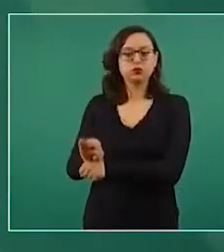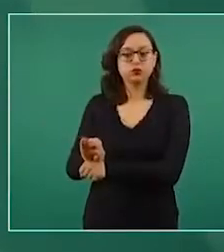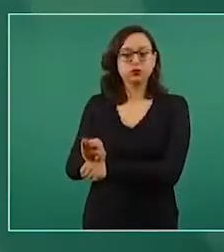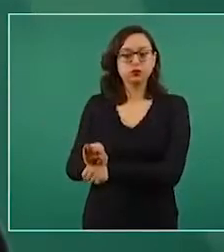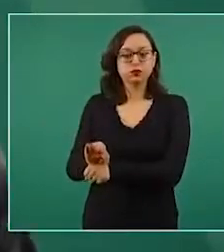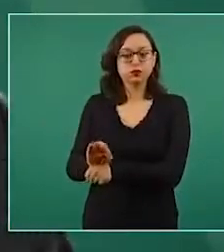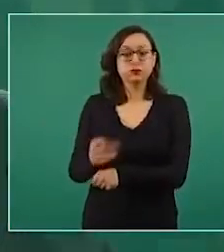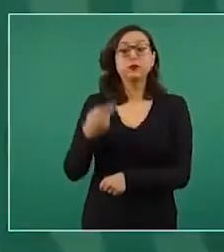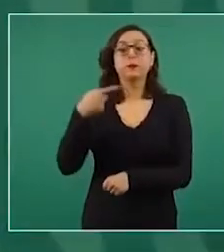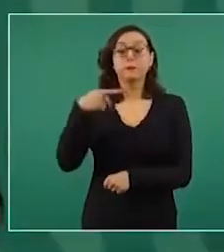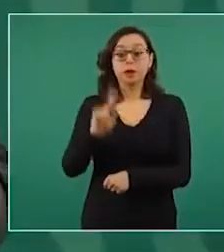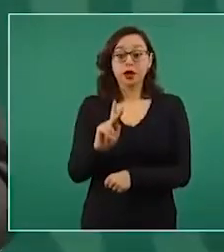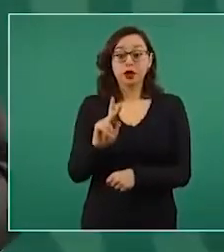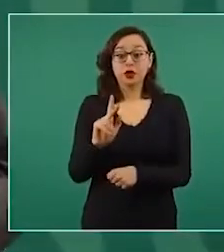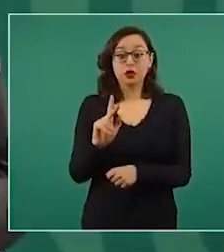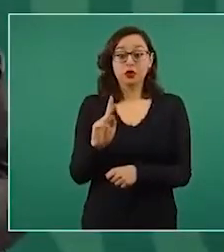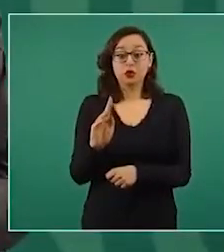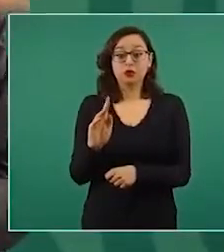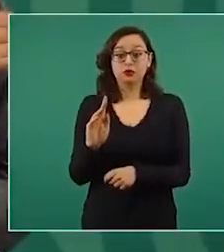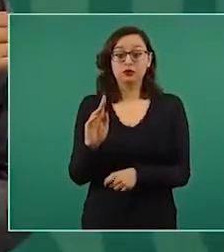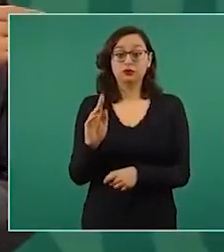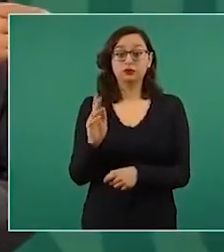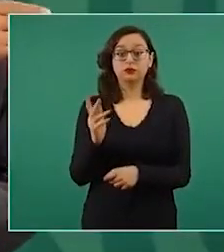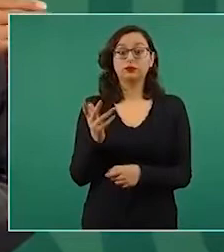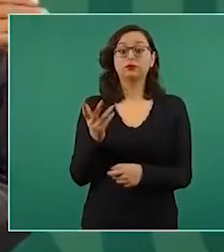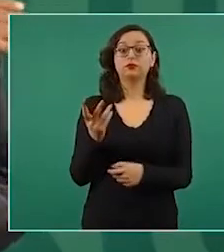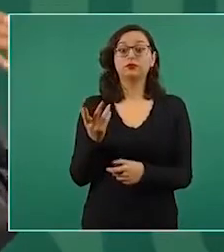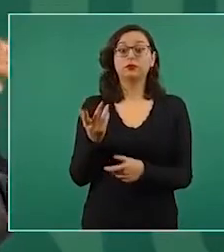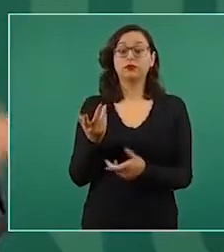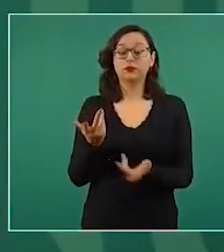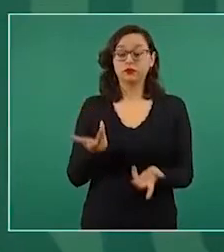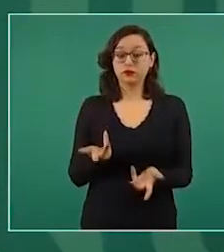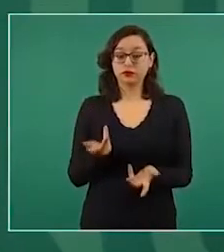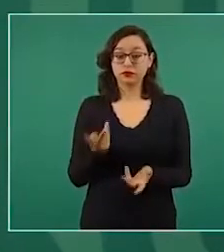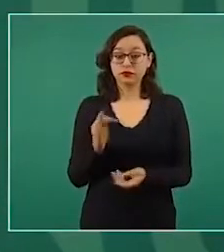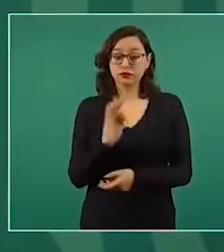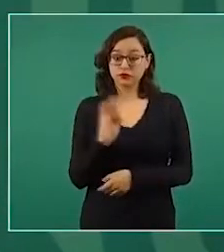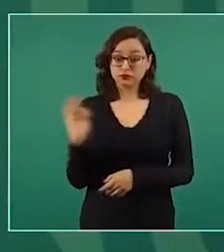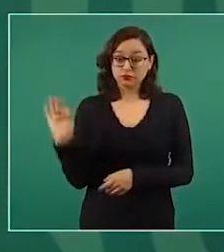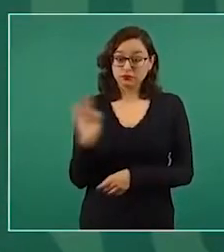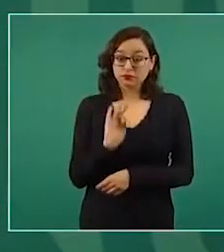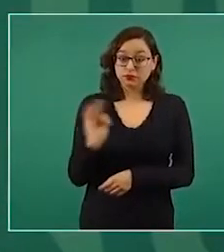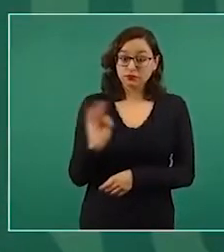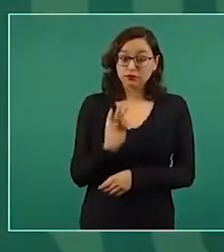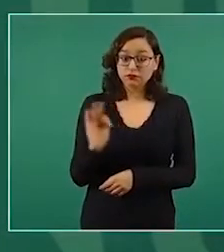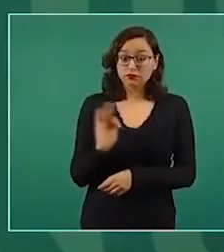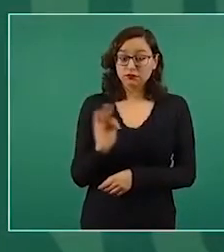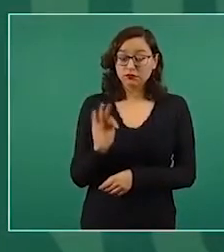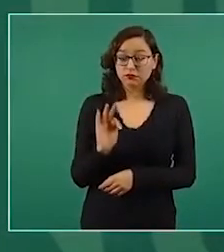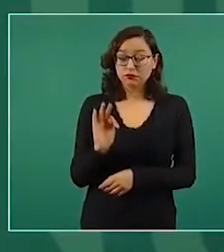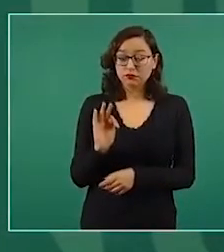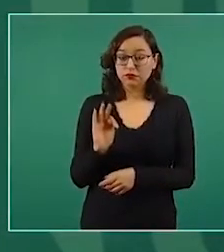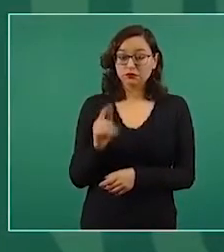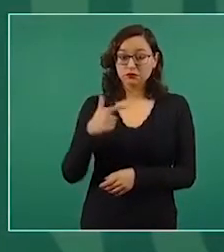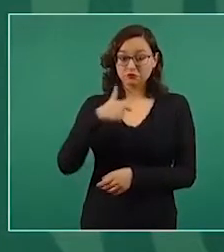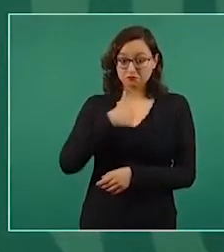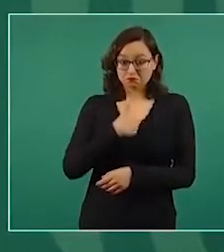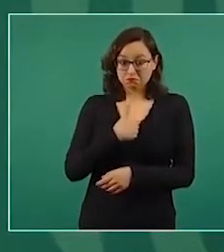dejo empeñada mi palabra